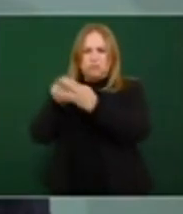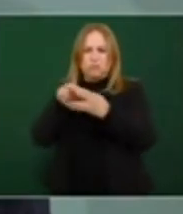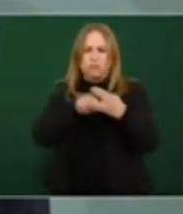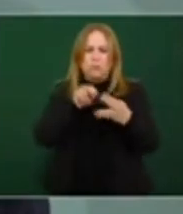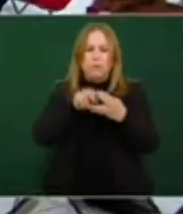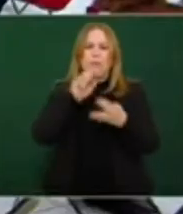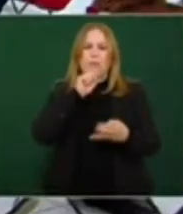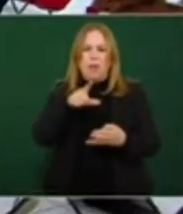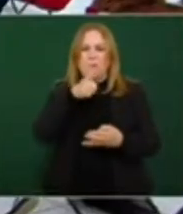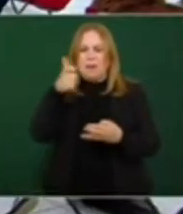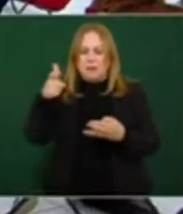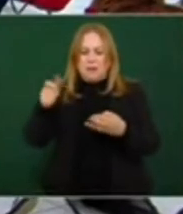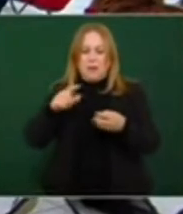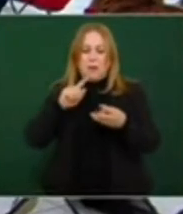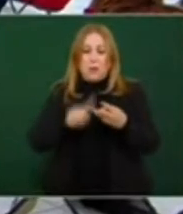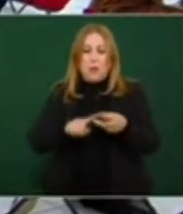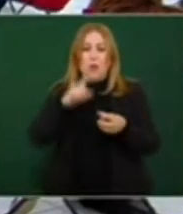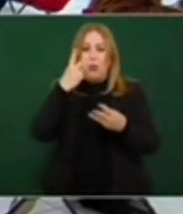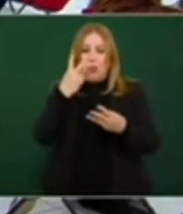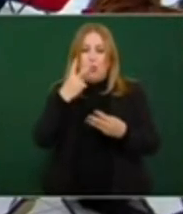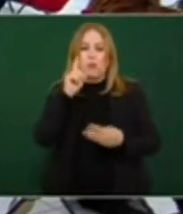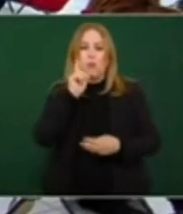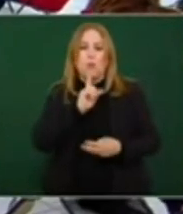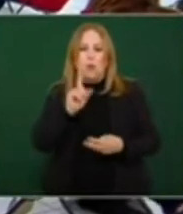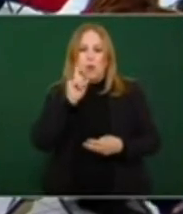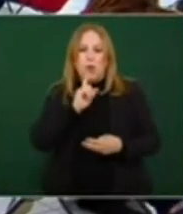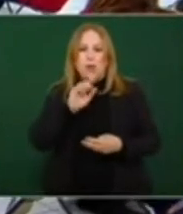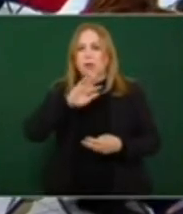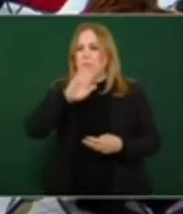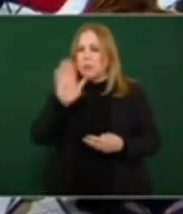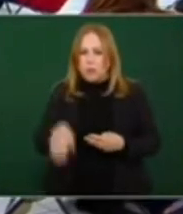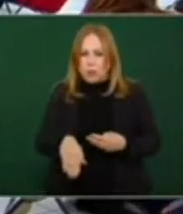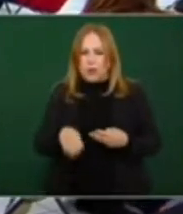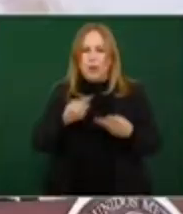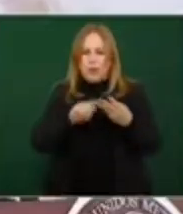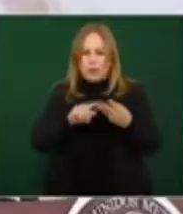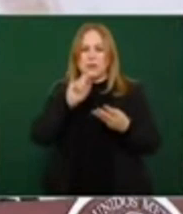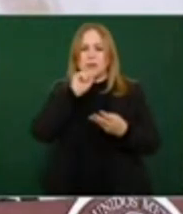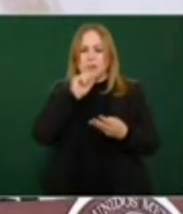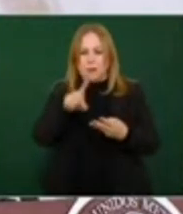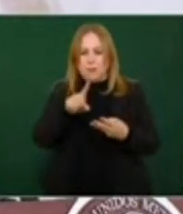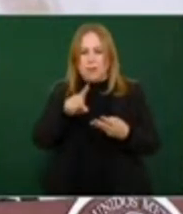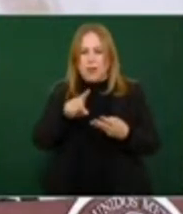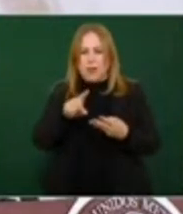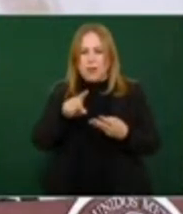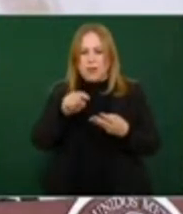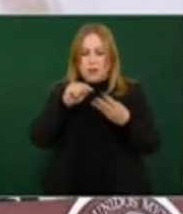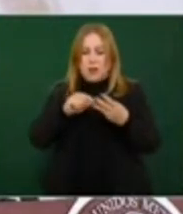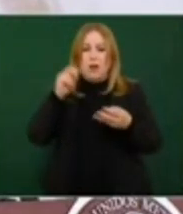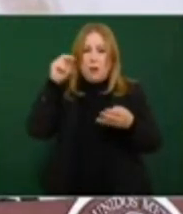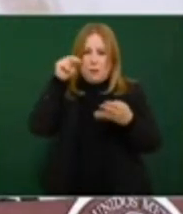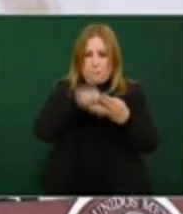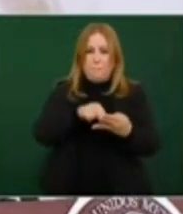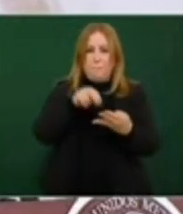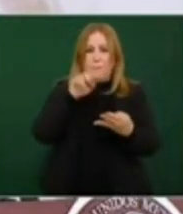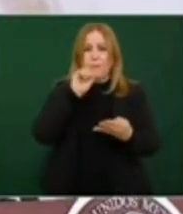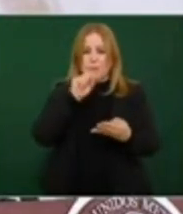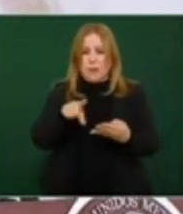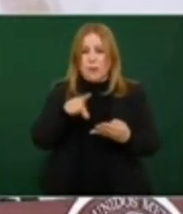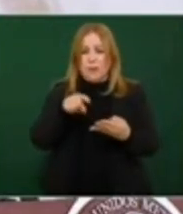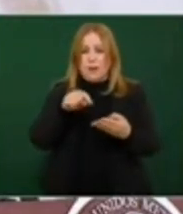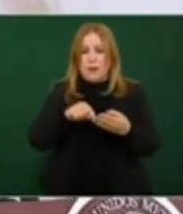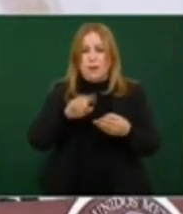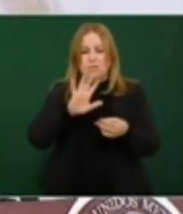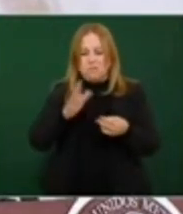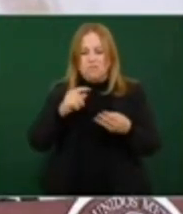Dos mujeres que lamentablemente fueron asesinadas, ya